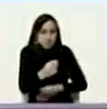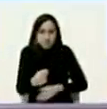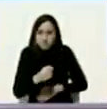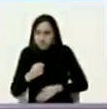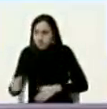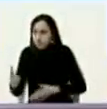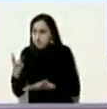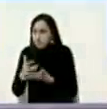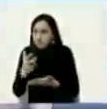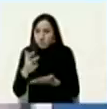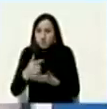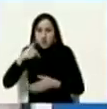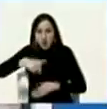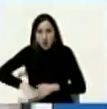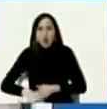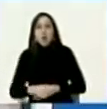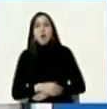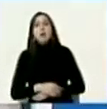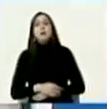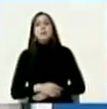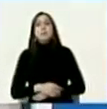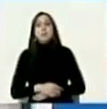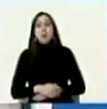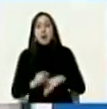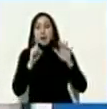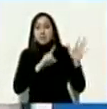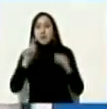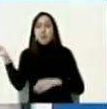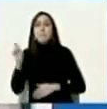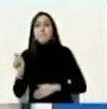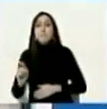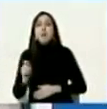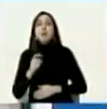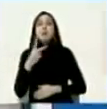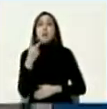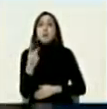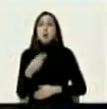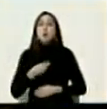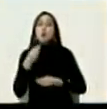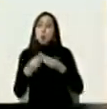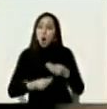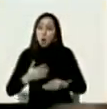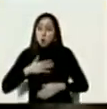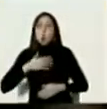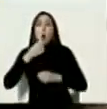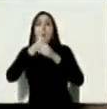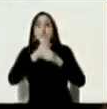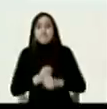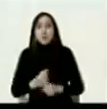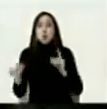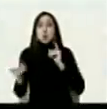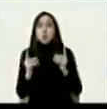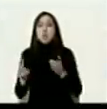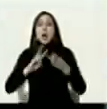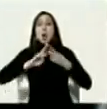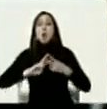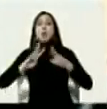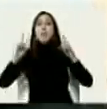en este segundo semestre y aspiro que los diálogos de paz